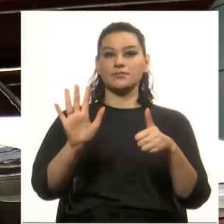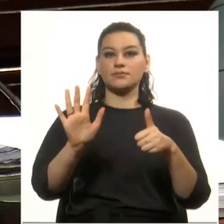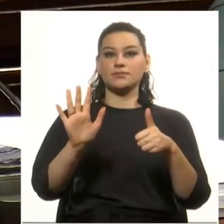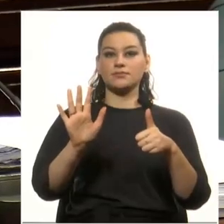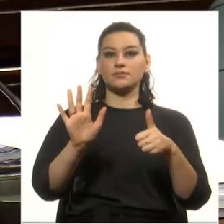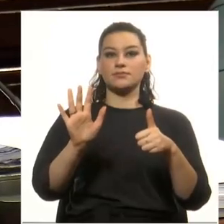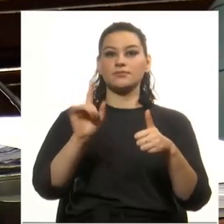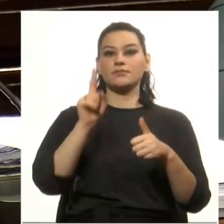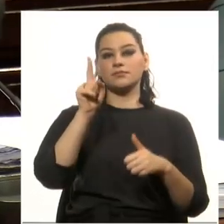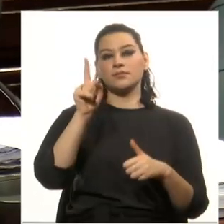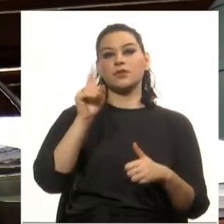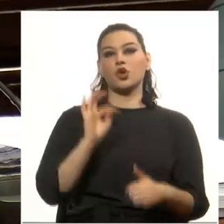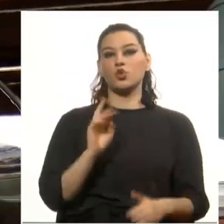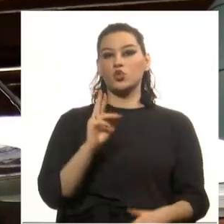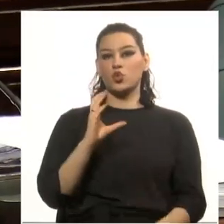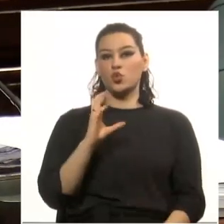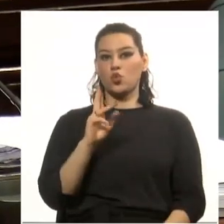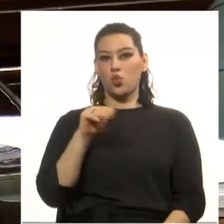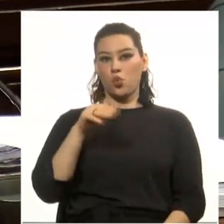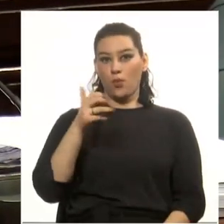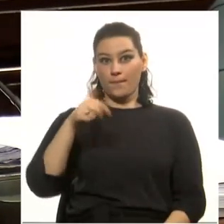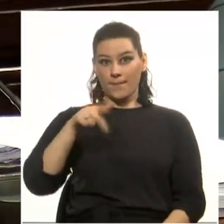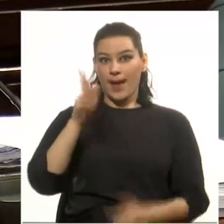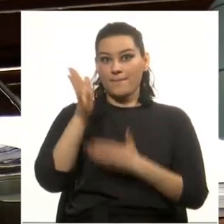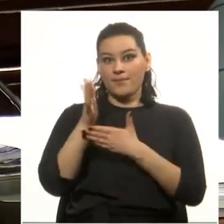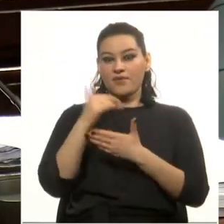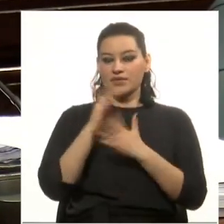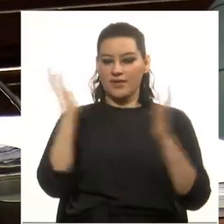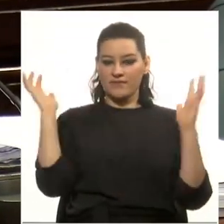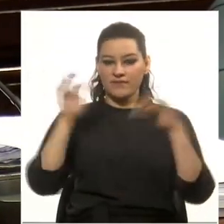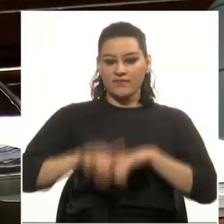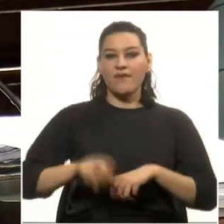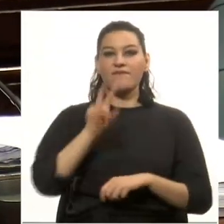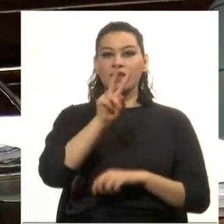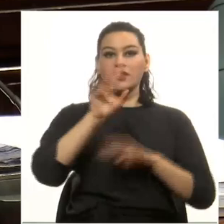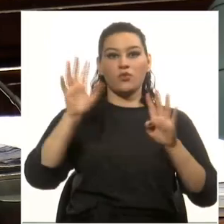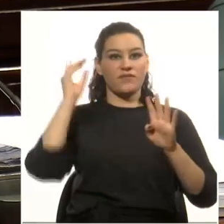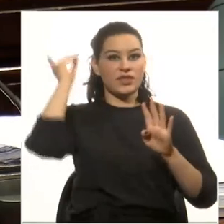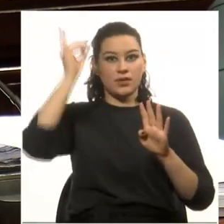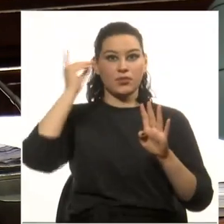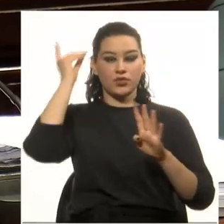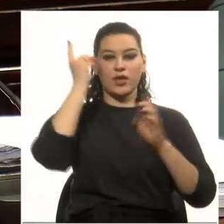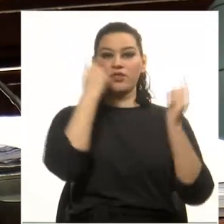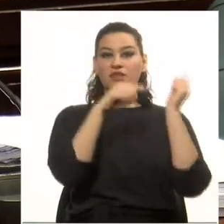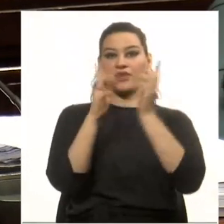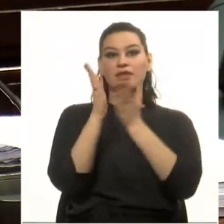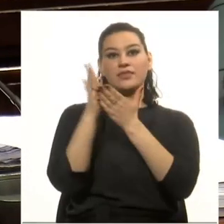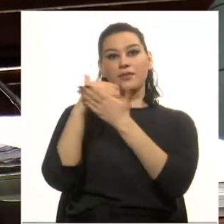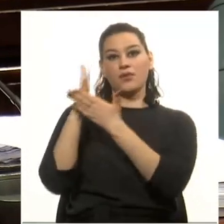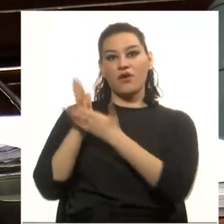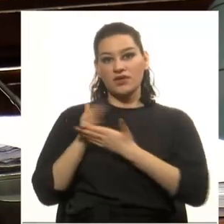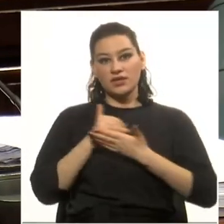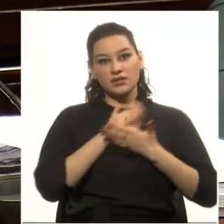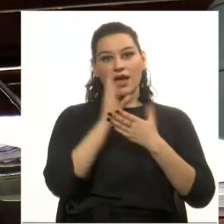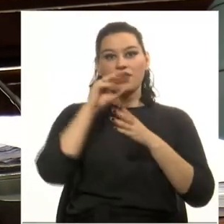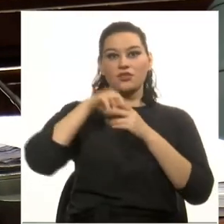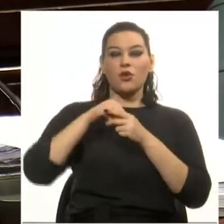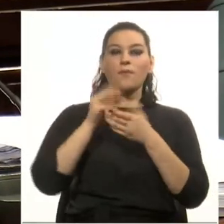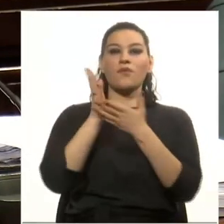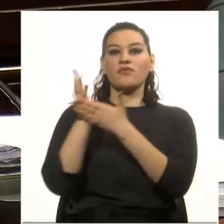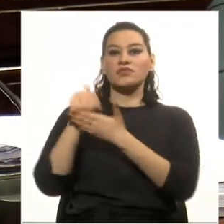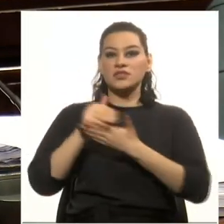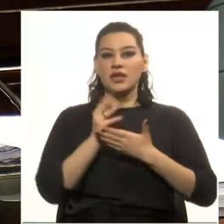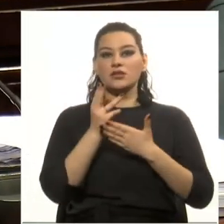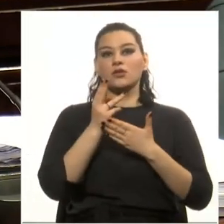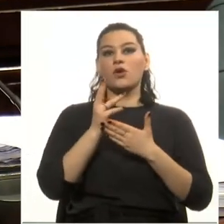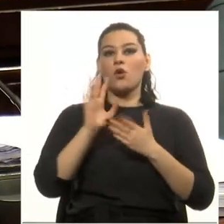en San Miguel de Tucumán se reunieron 29 diputados de provincias que integraban las Provincias Unidas del